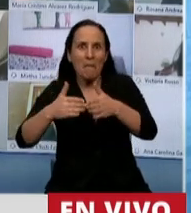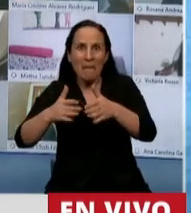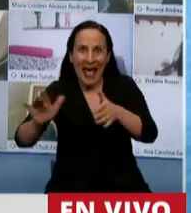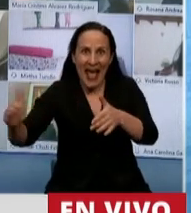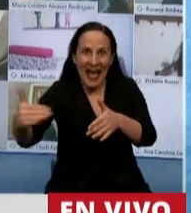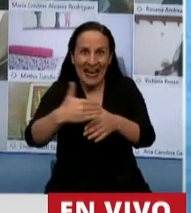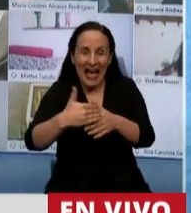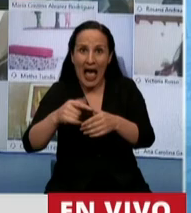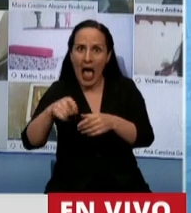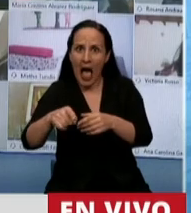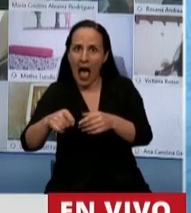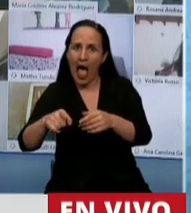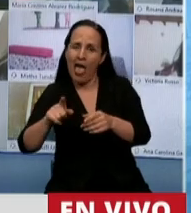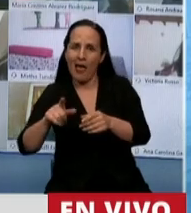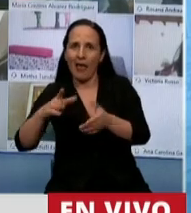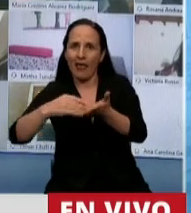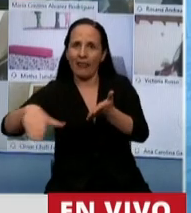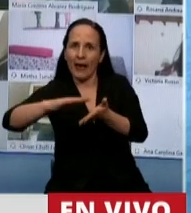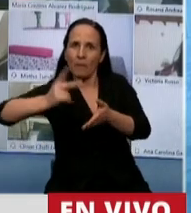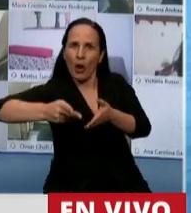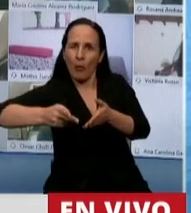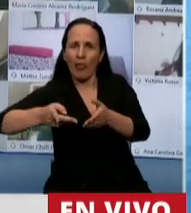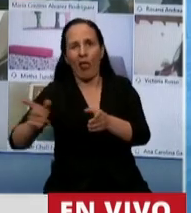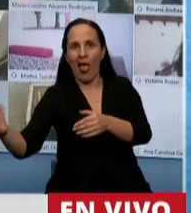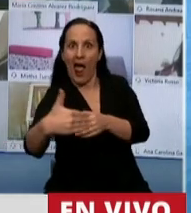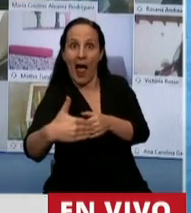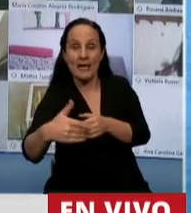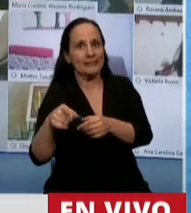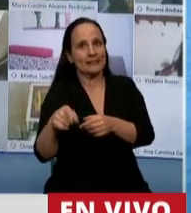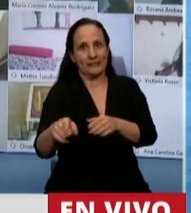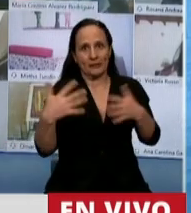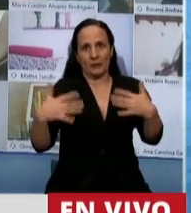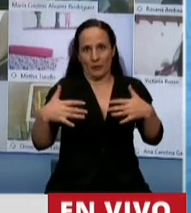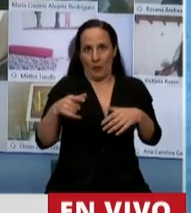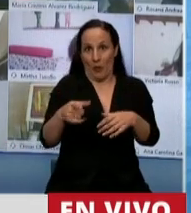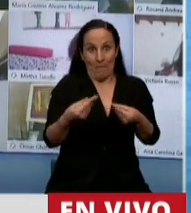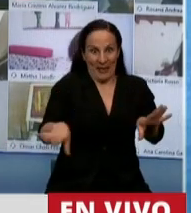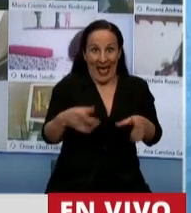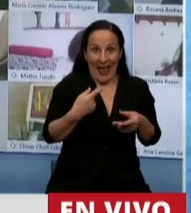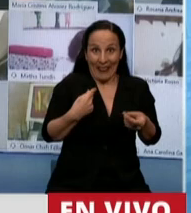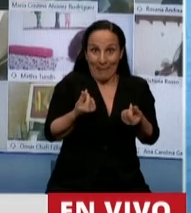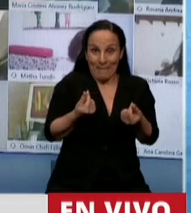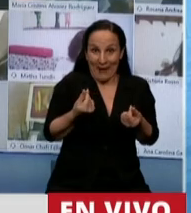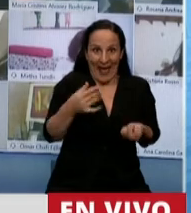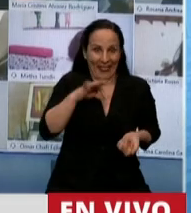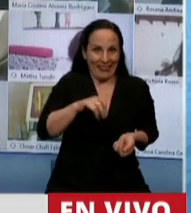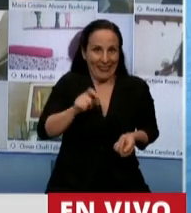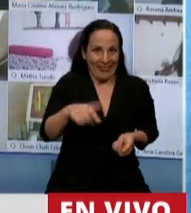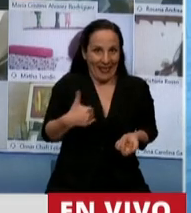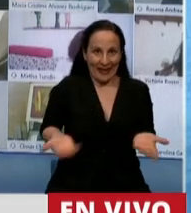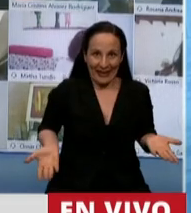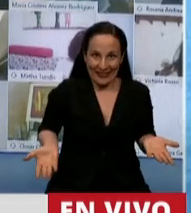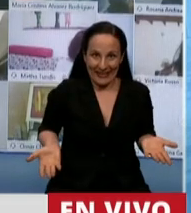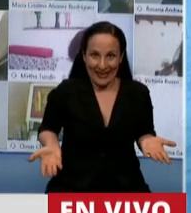argentinos y las argentinas tanto en términos económicos y de sustantibilidad de nuestros